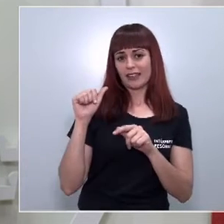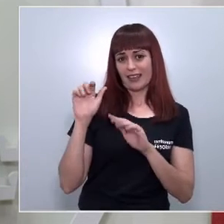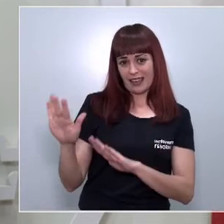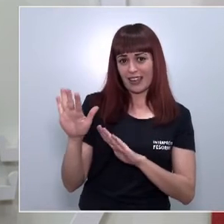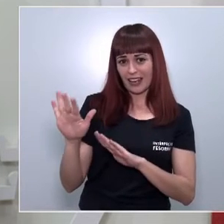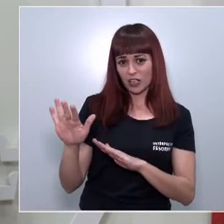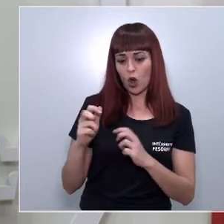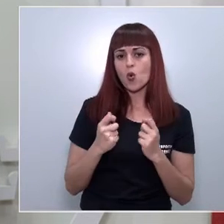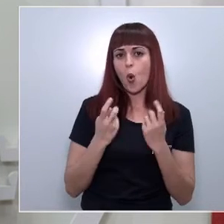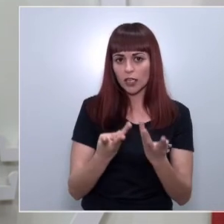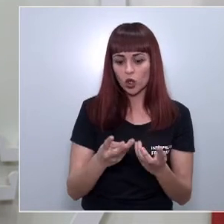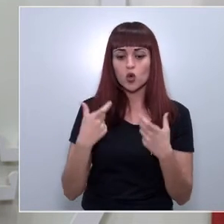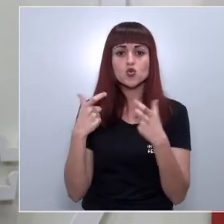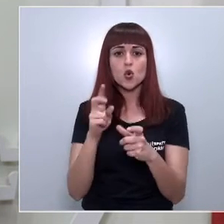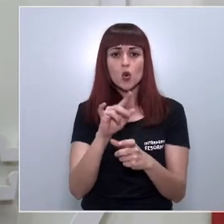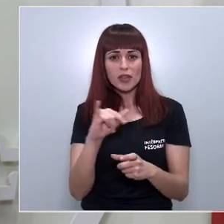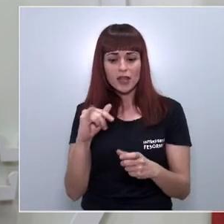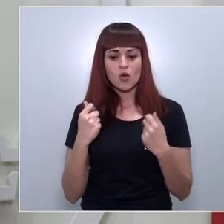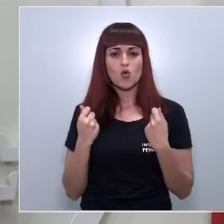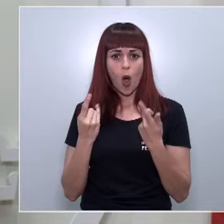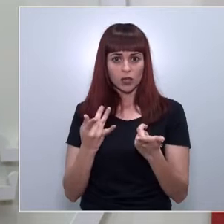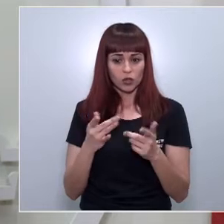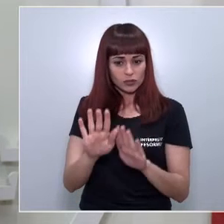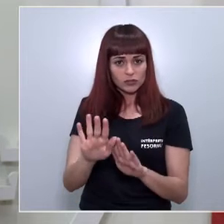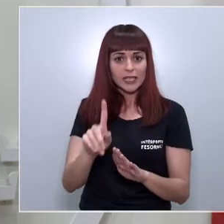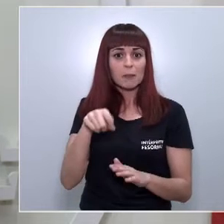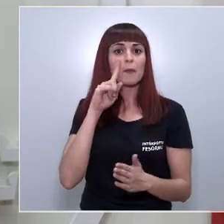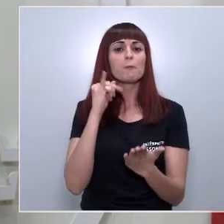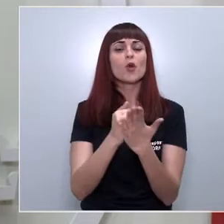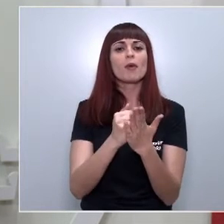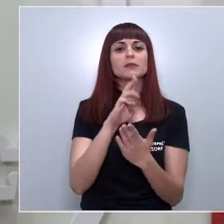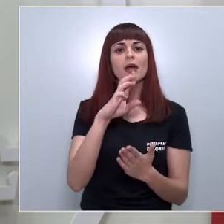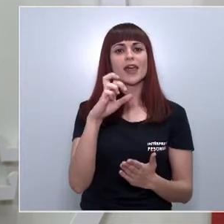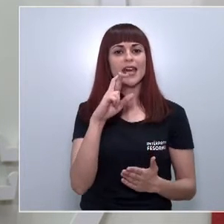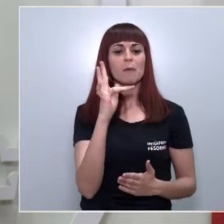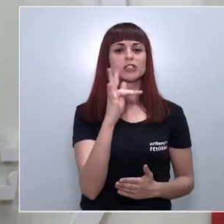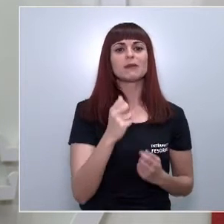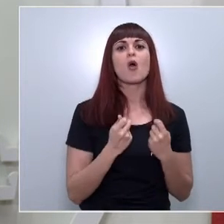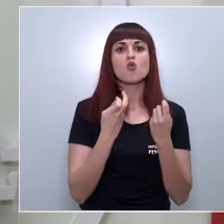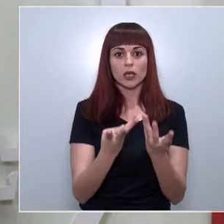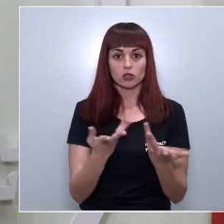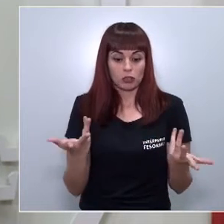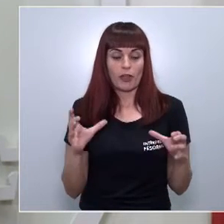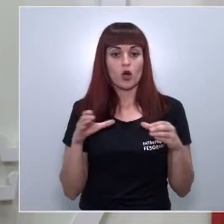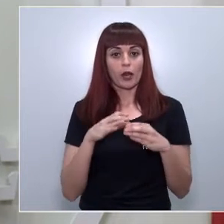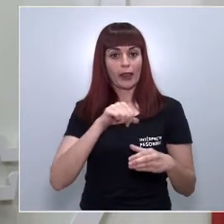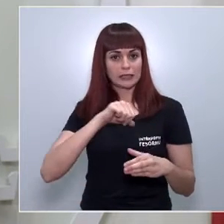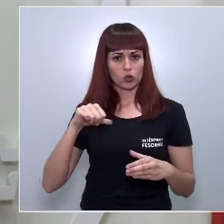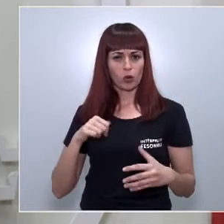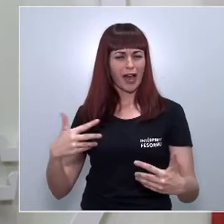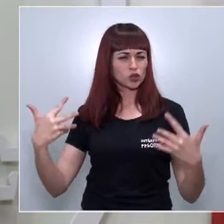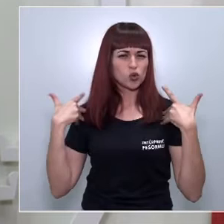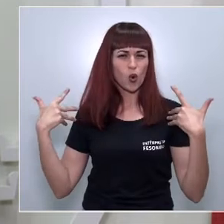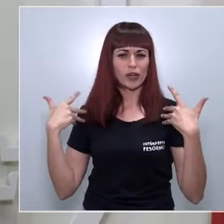en los ingresos en la UCI y en las pruebas PCR positivas. Así, las comunidades autónomas que han sufrido